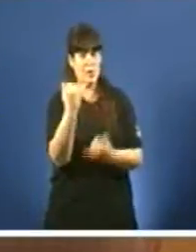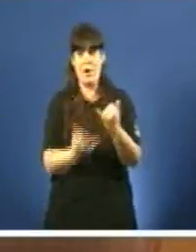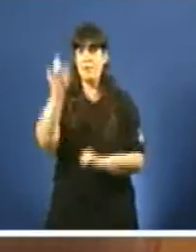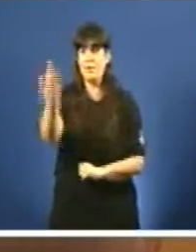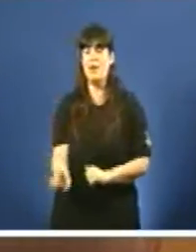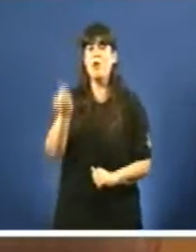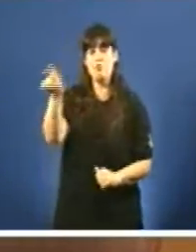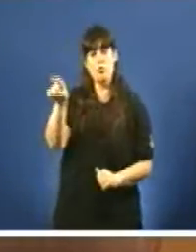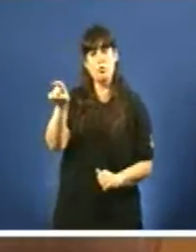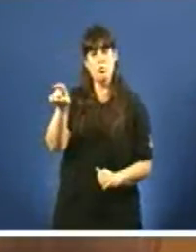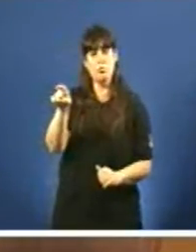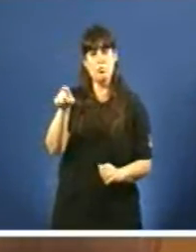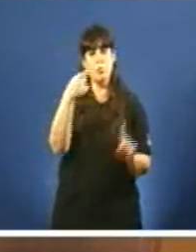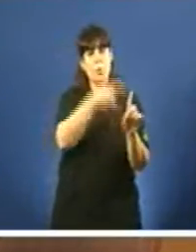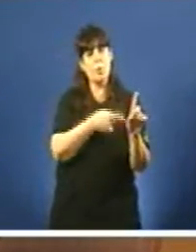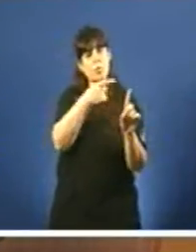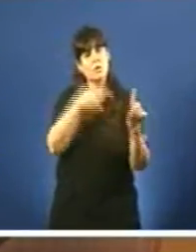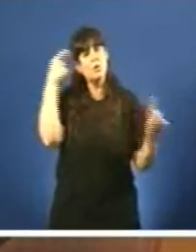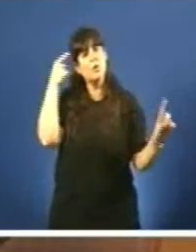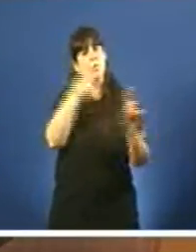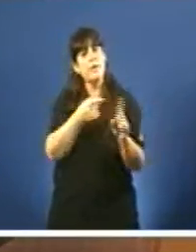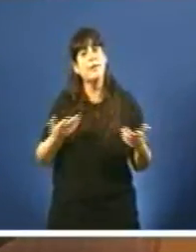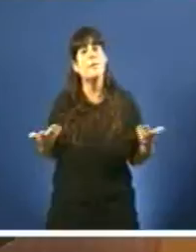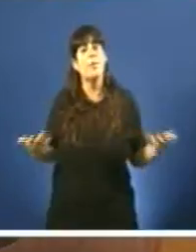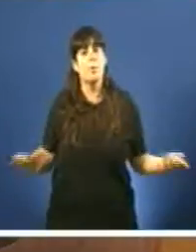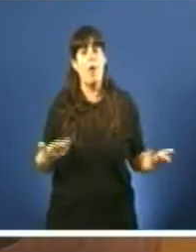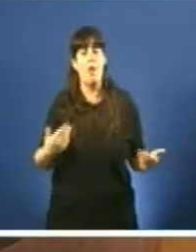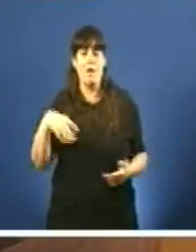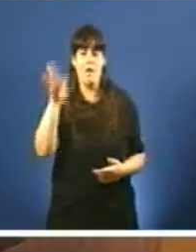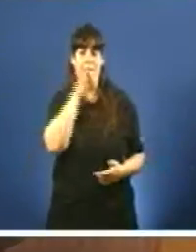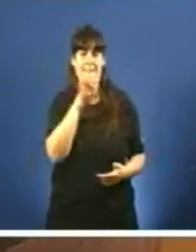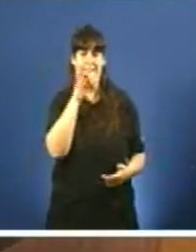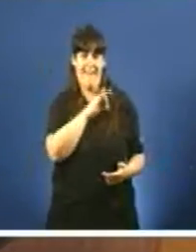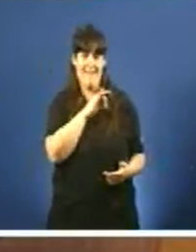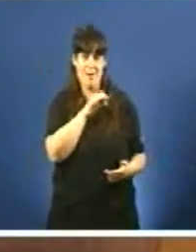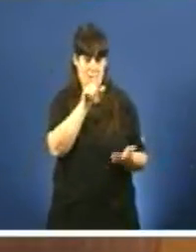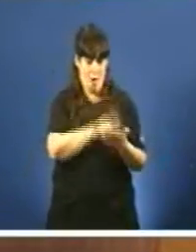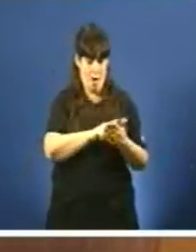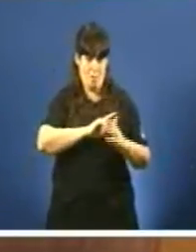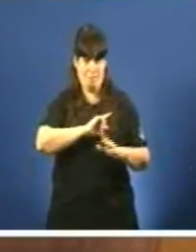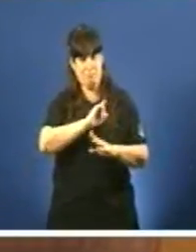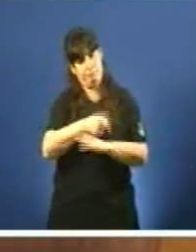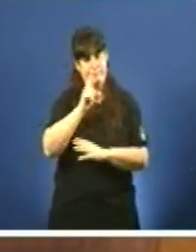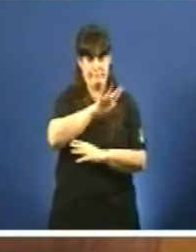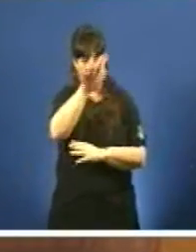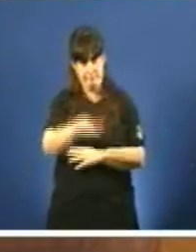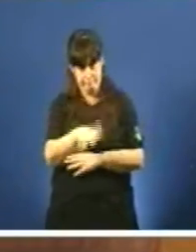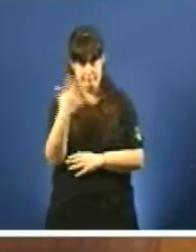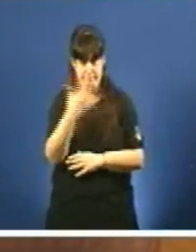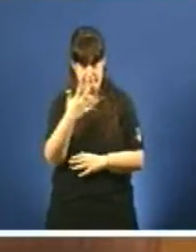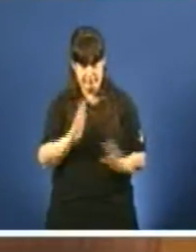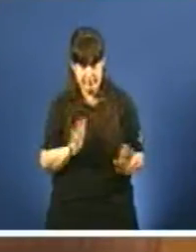para inventar a presunta imposición do galego en Galicia. O galego está nunha situación límite.